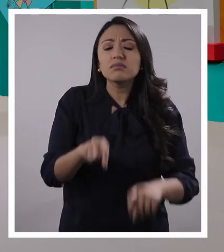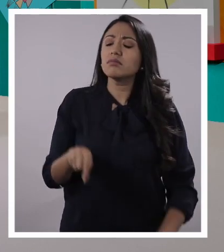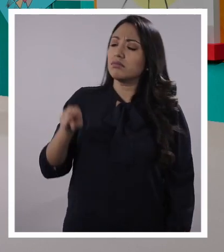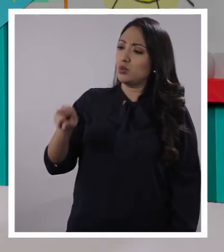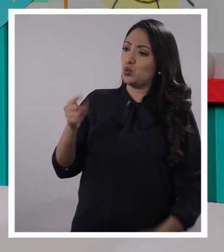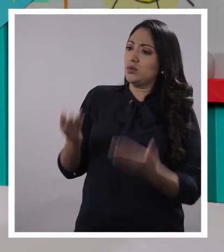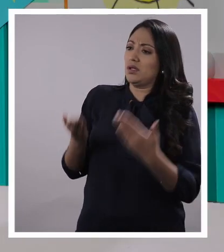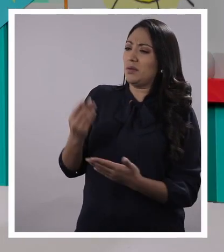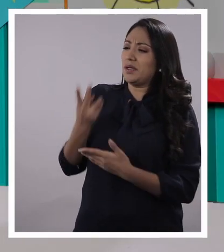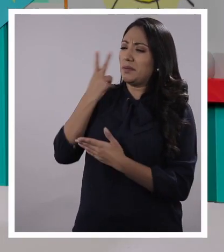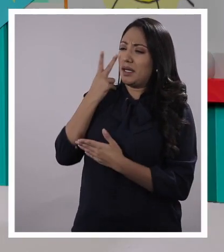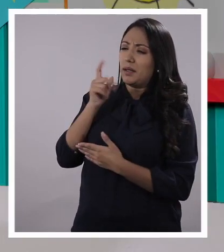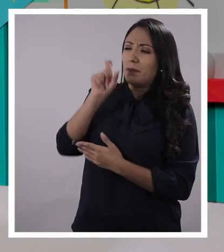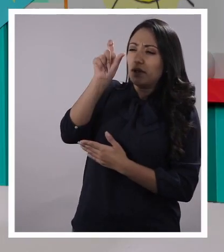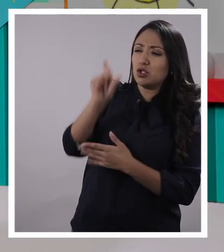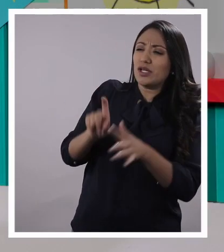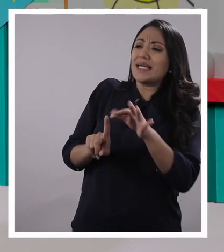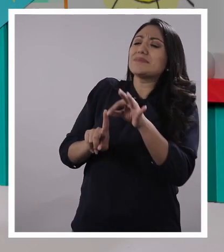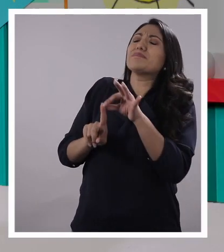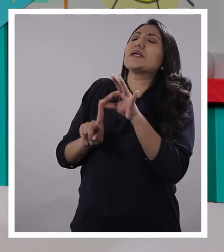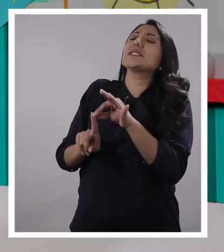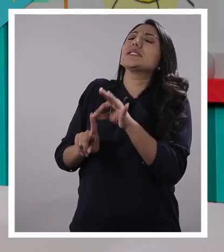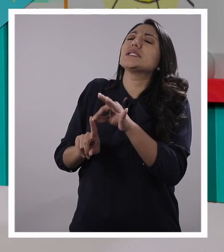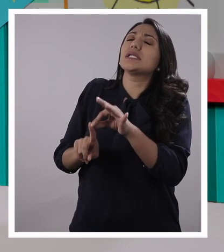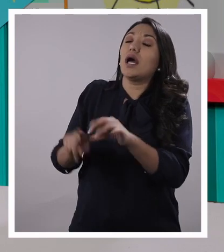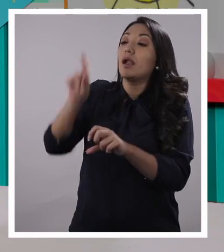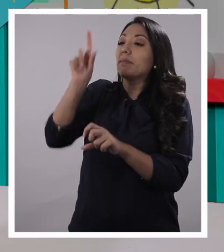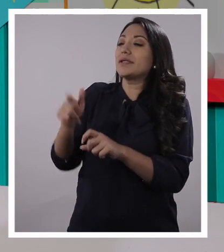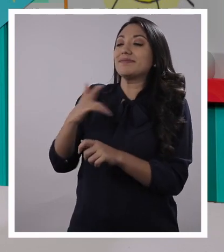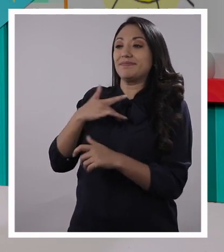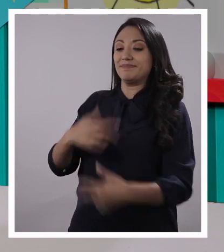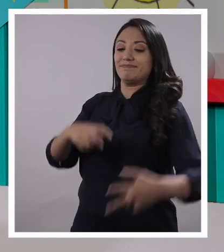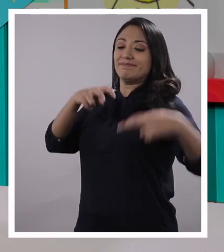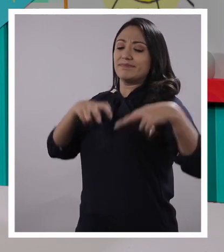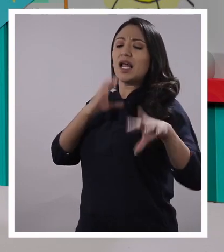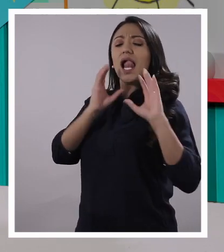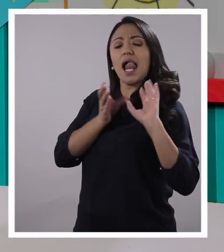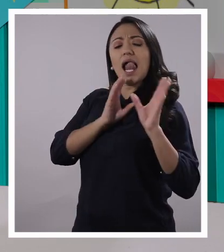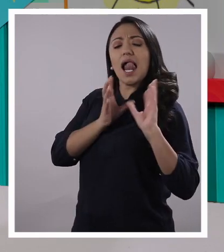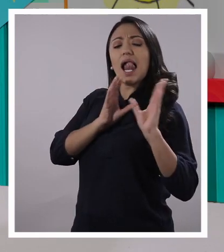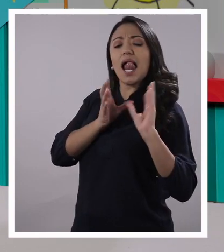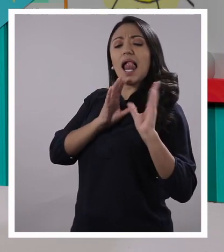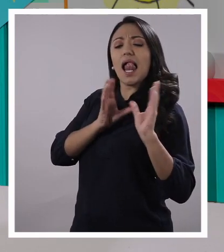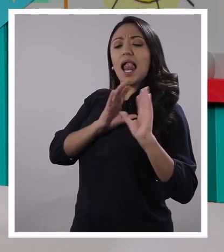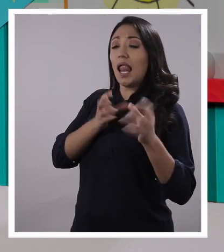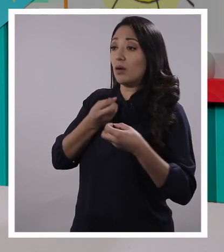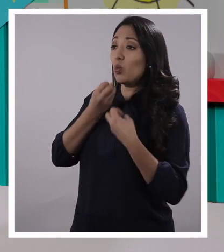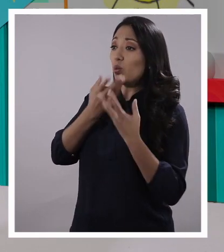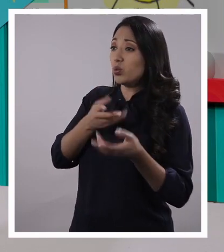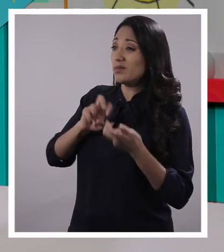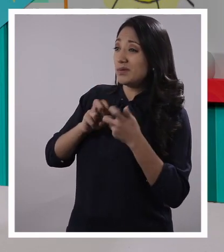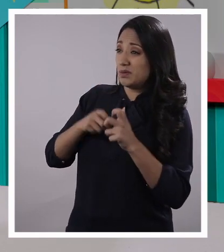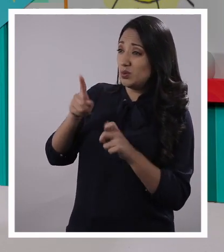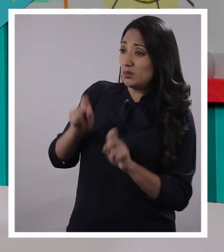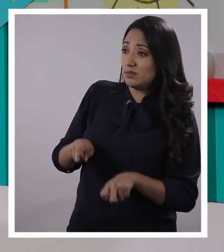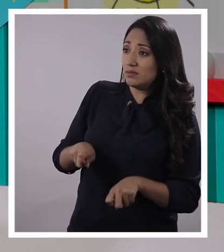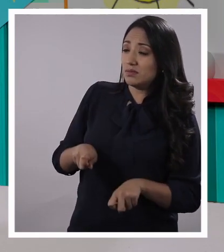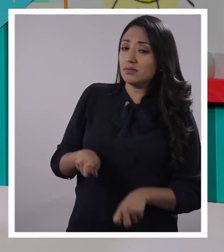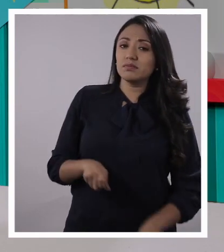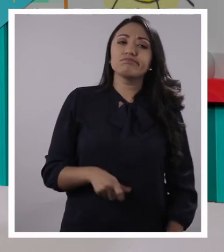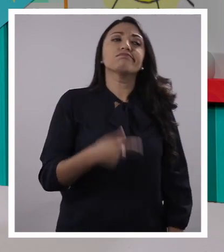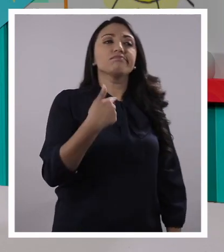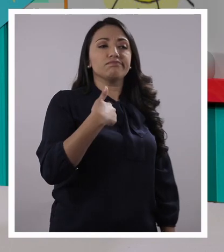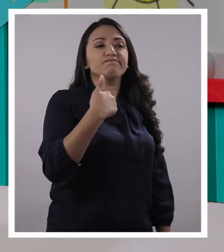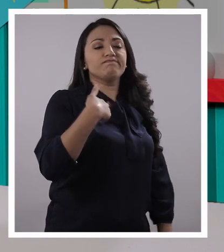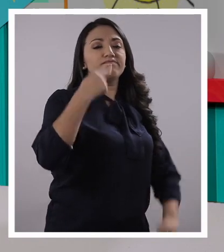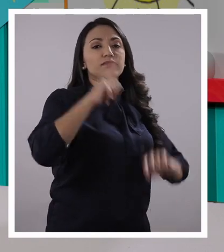Pancho, personas especiales en tu vida? Esas personas con las que te sientes a gusto conversar y les cuentas tus problemas. Claro que sí, profe. Yo tengo